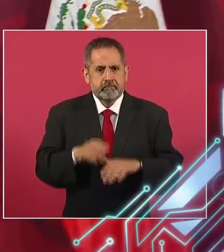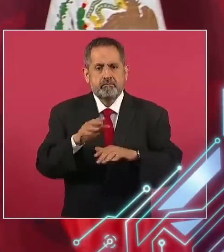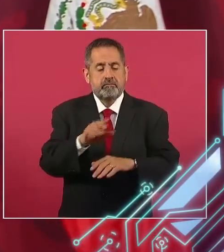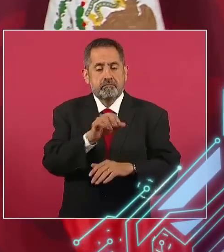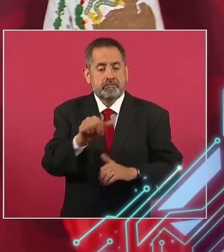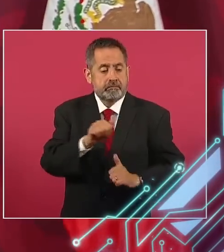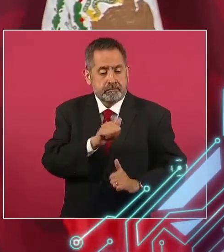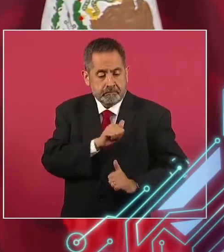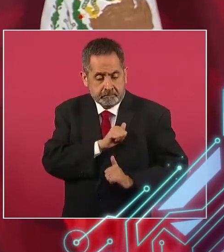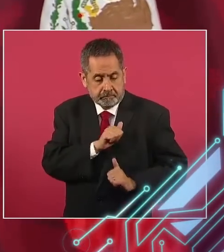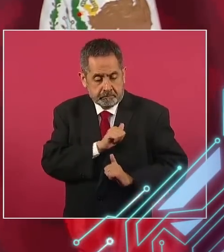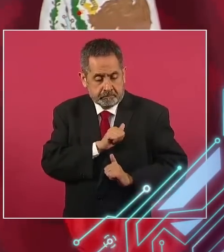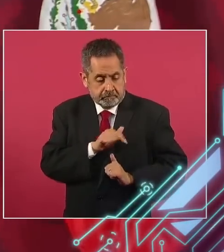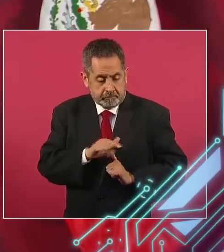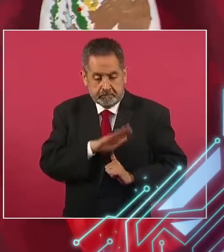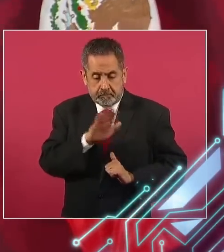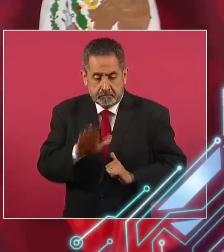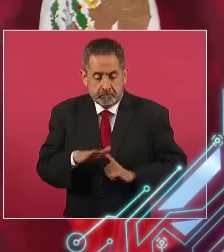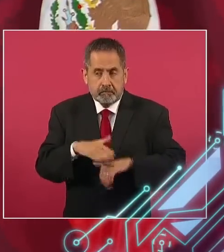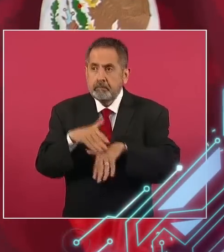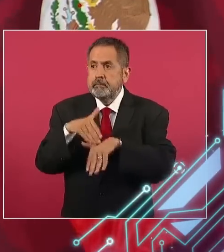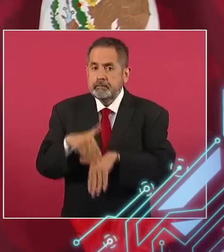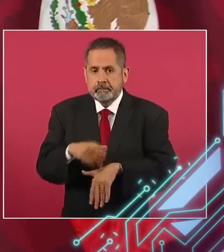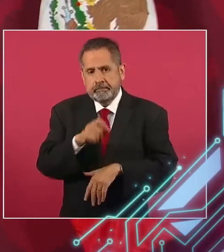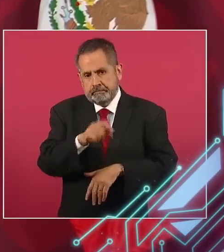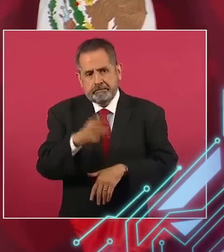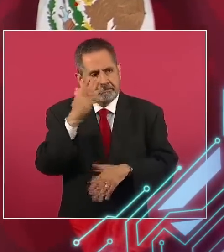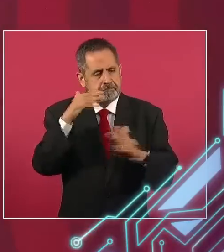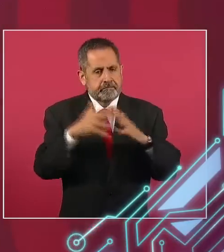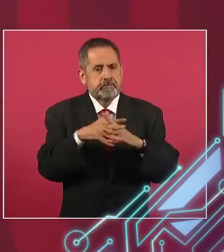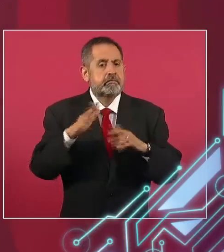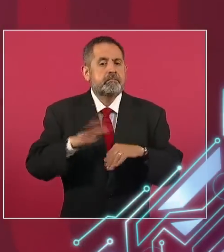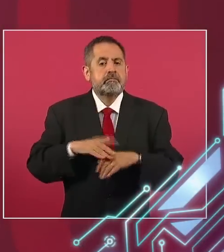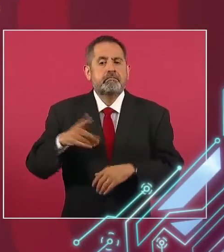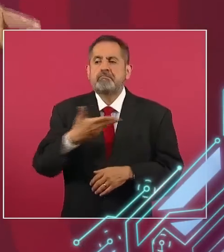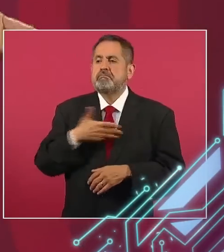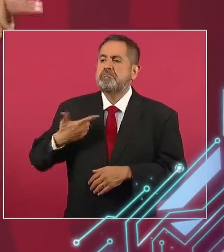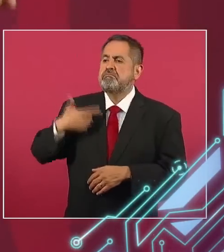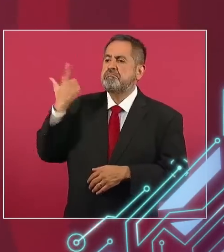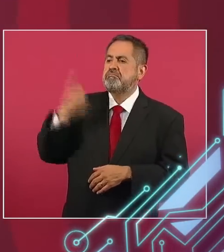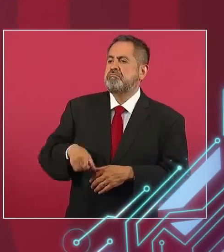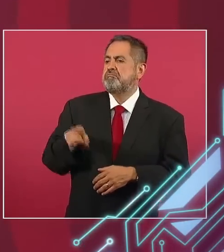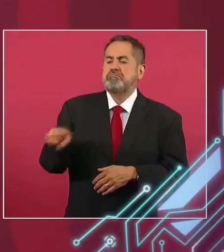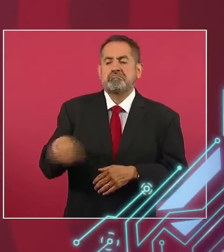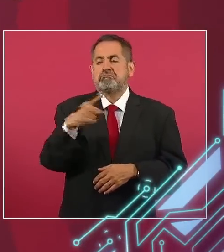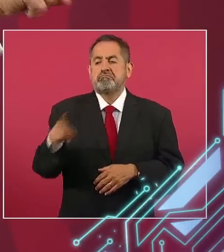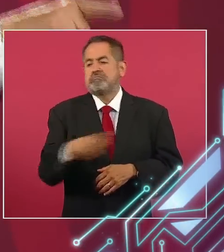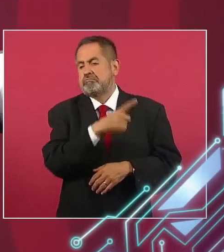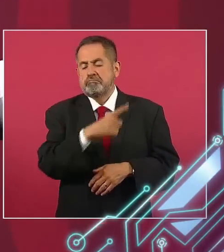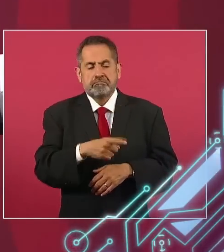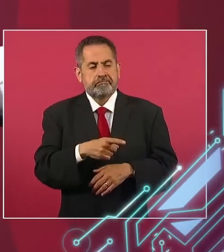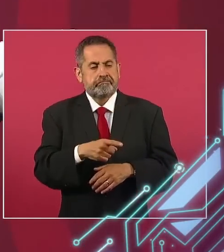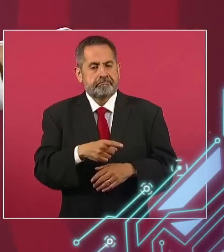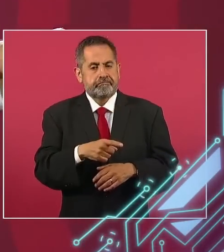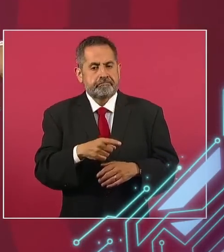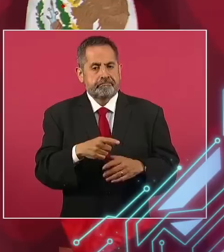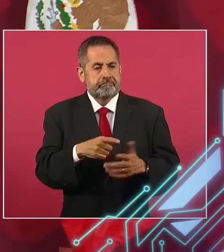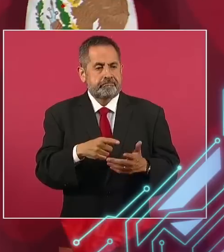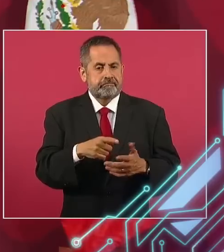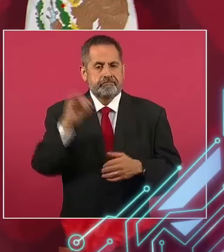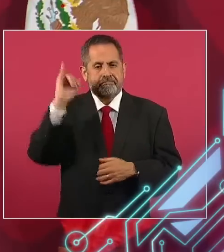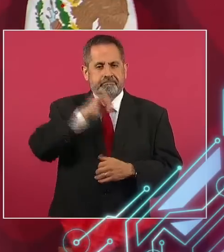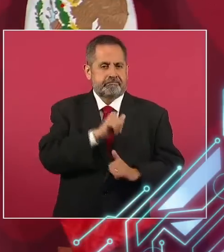soldados que perdieron la vida también en esa guerra ordenada por jefes